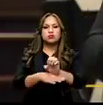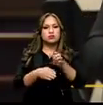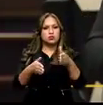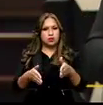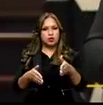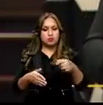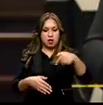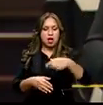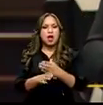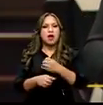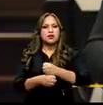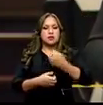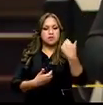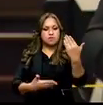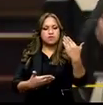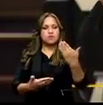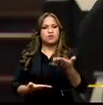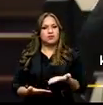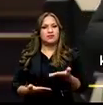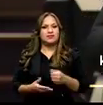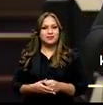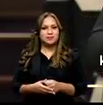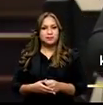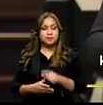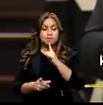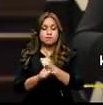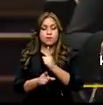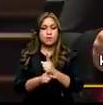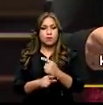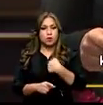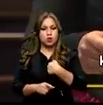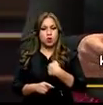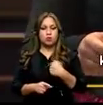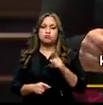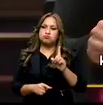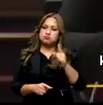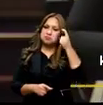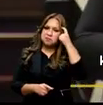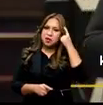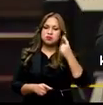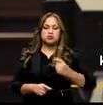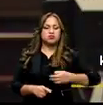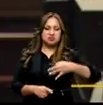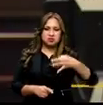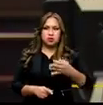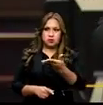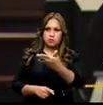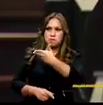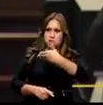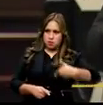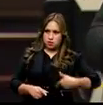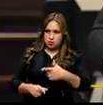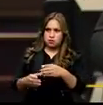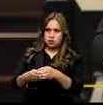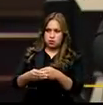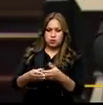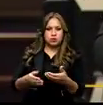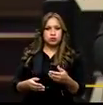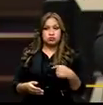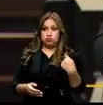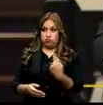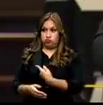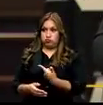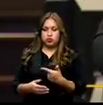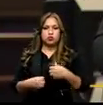con políticas propias y nacionales. Por eso es que yo considero, señor presidente de la Comisión, que debemos brindar a los